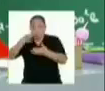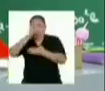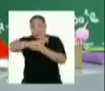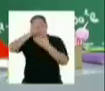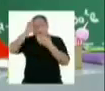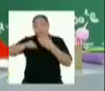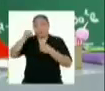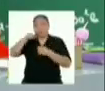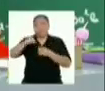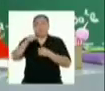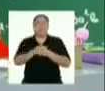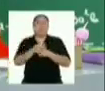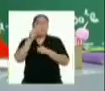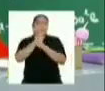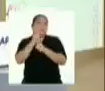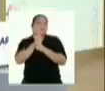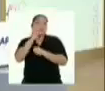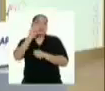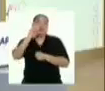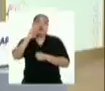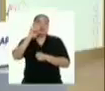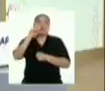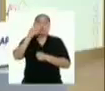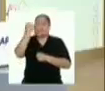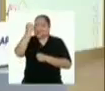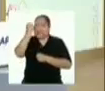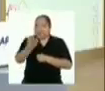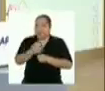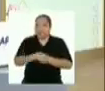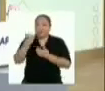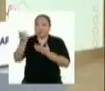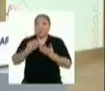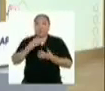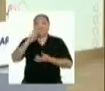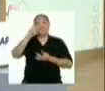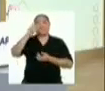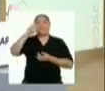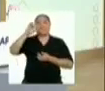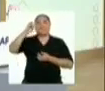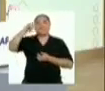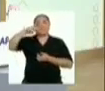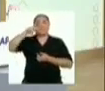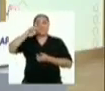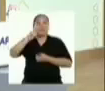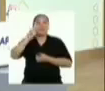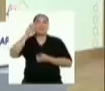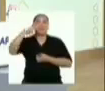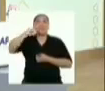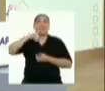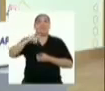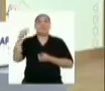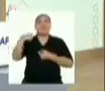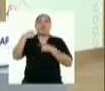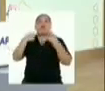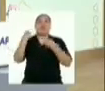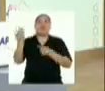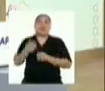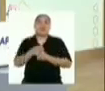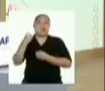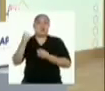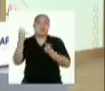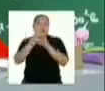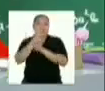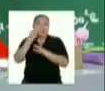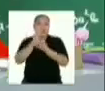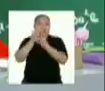profesionalmente al origami. ¿Se imaginan? Por eso he invitado a David Medina para que nos cuente cómo las matemáticas le sirven en su